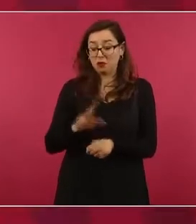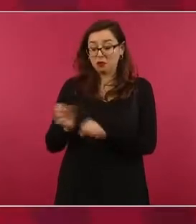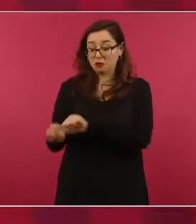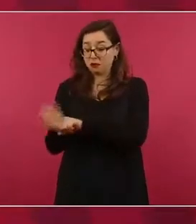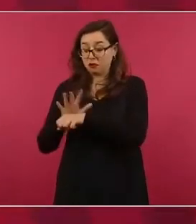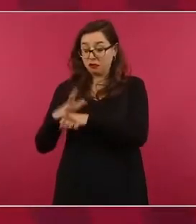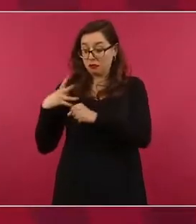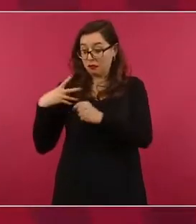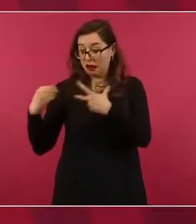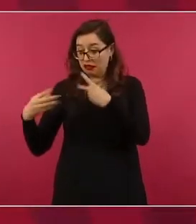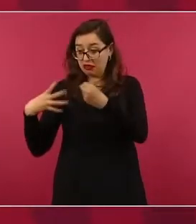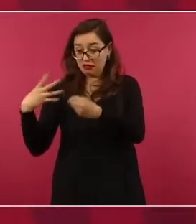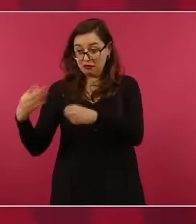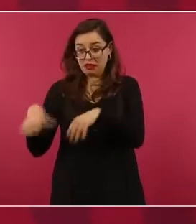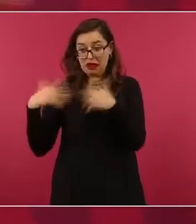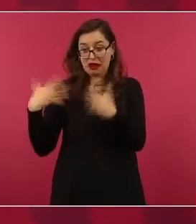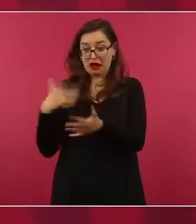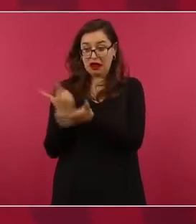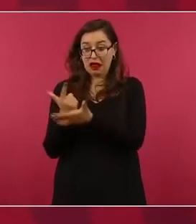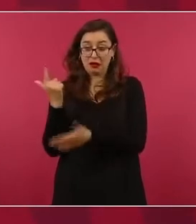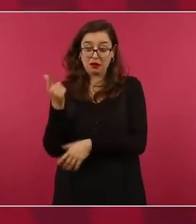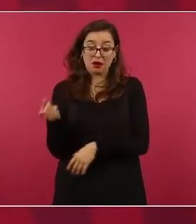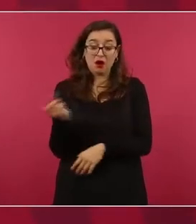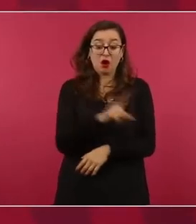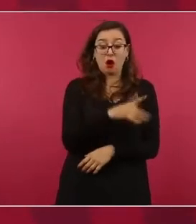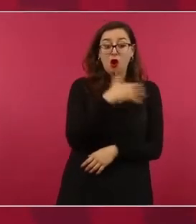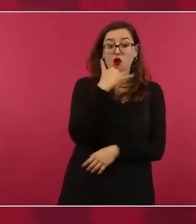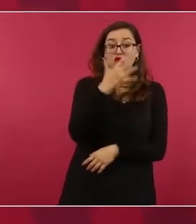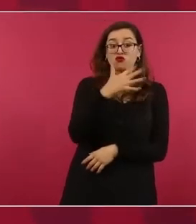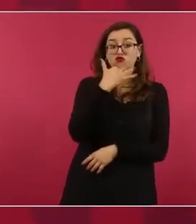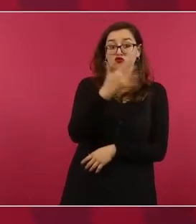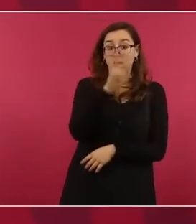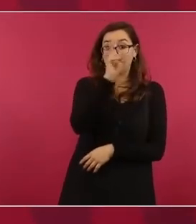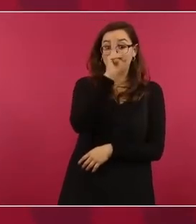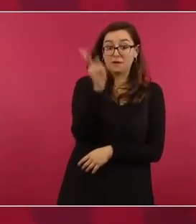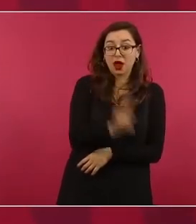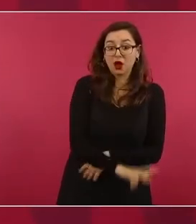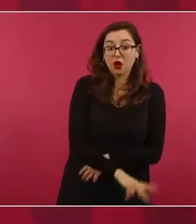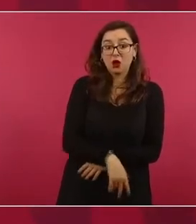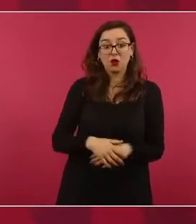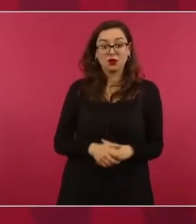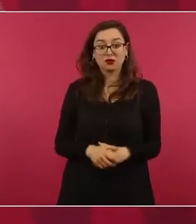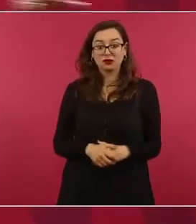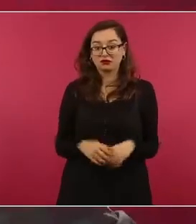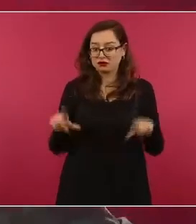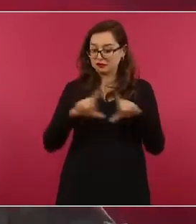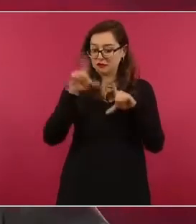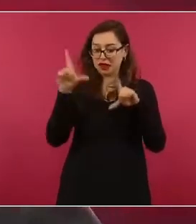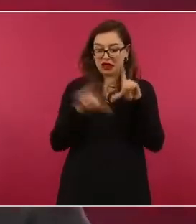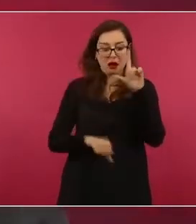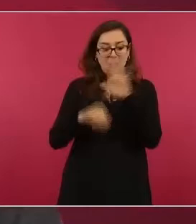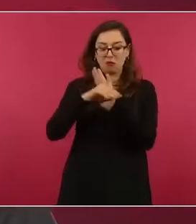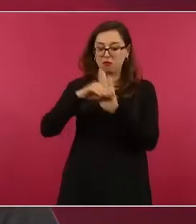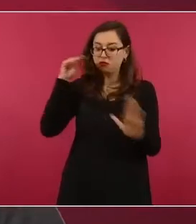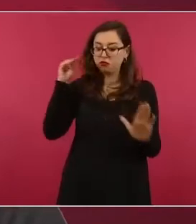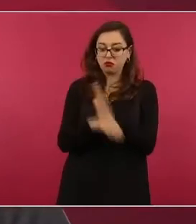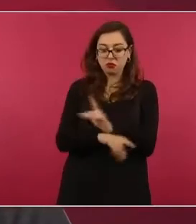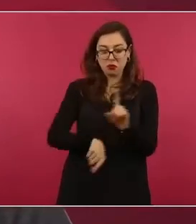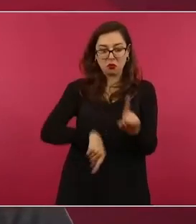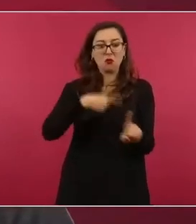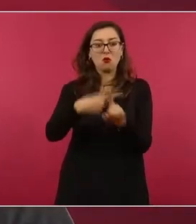Eso es lo que está acabando con México, destruyendo por completo al país.